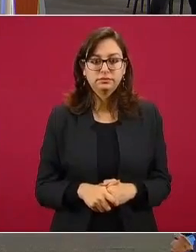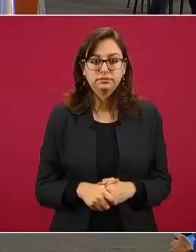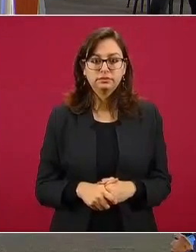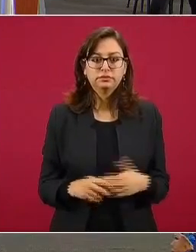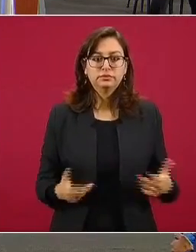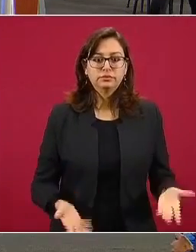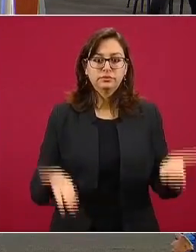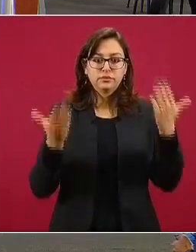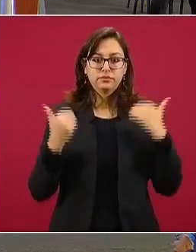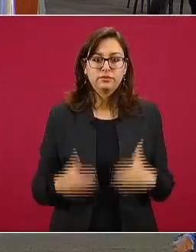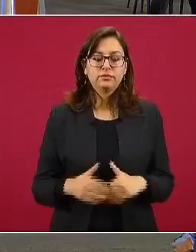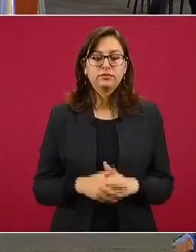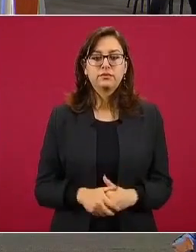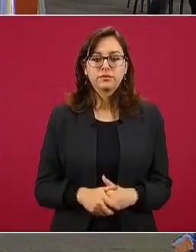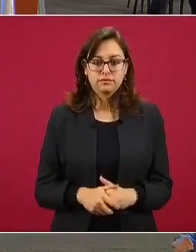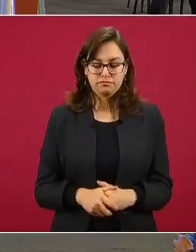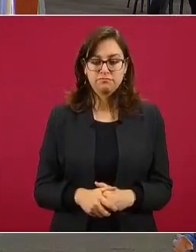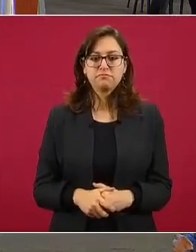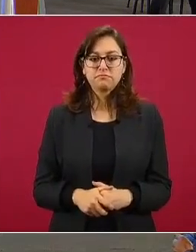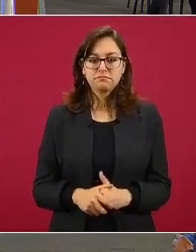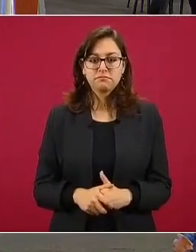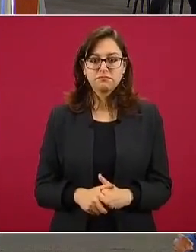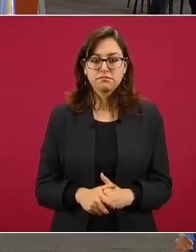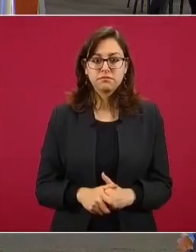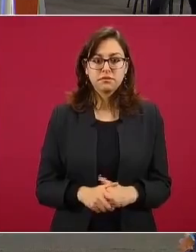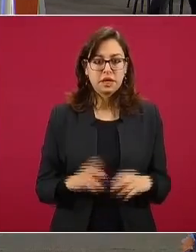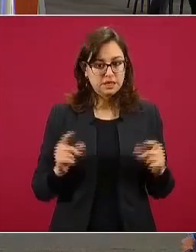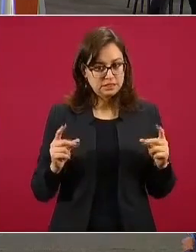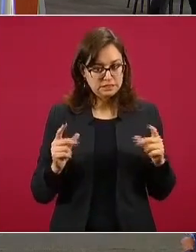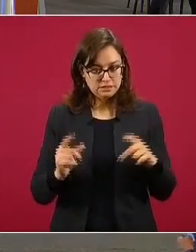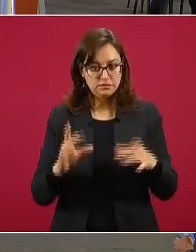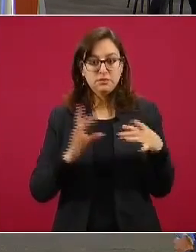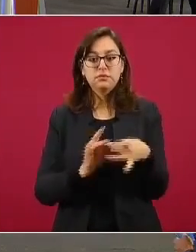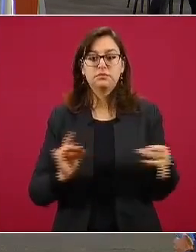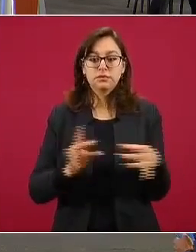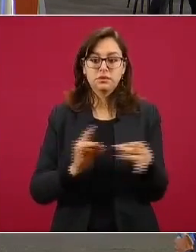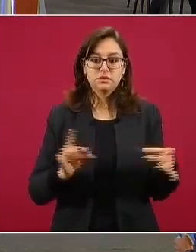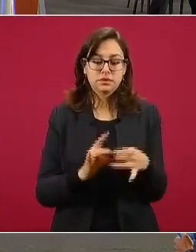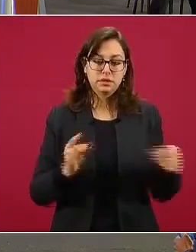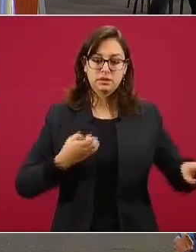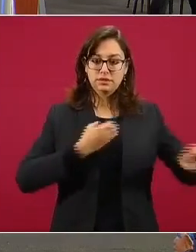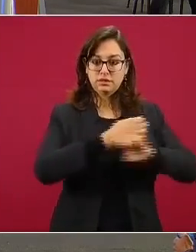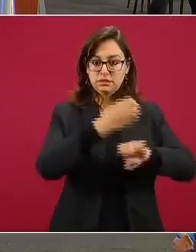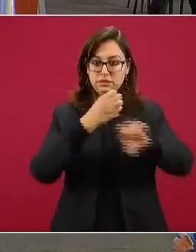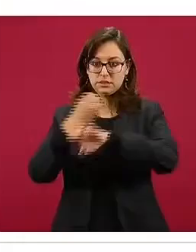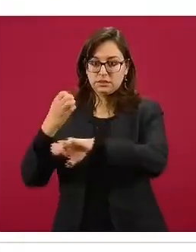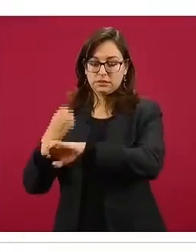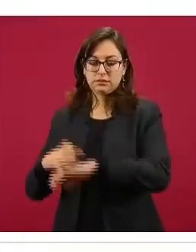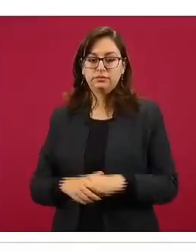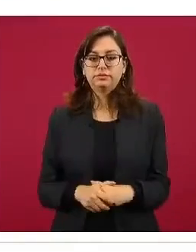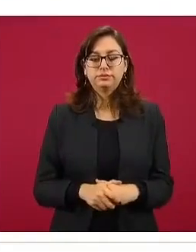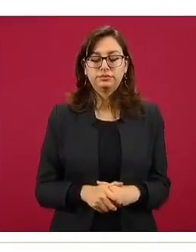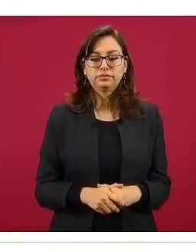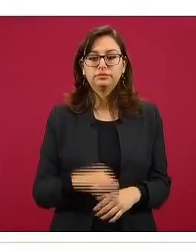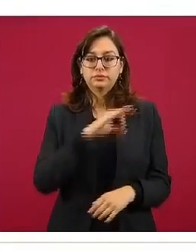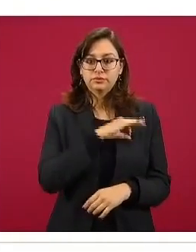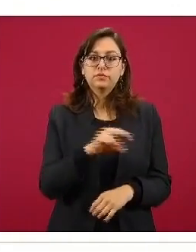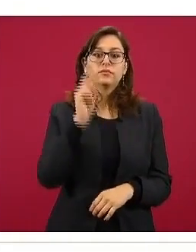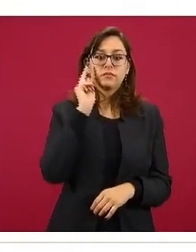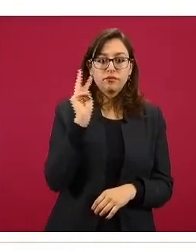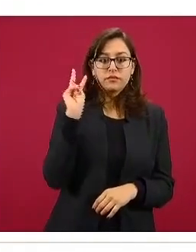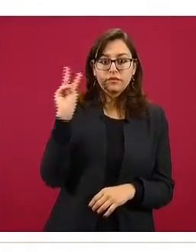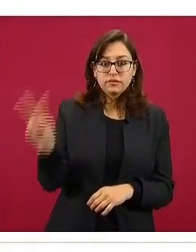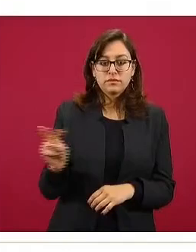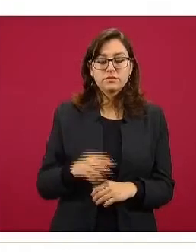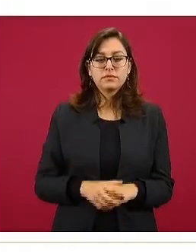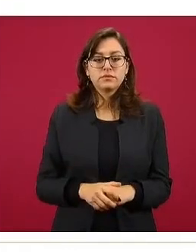La siguiente. Ahora sí, vámonos expeditos con la presentación estado por estado. Hay algunos comentarios aquí, si quieren tomarlos en